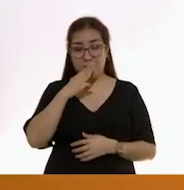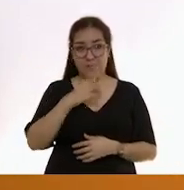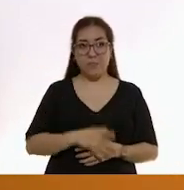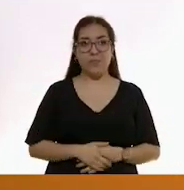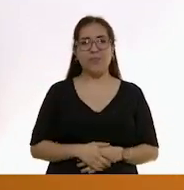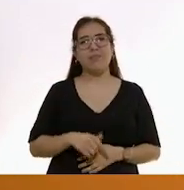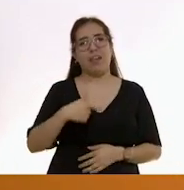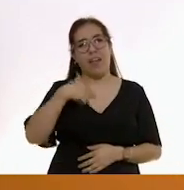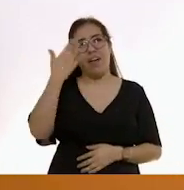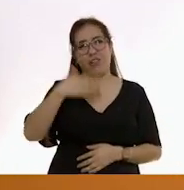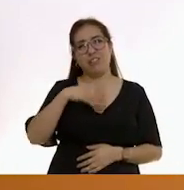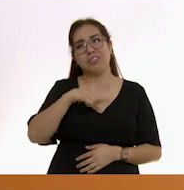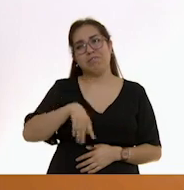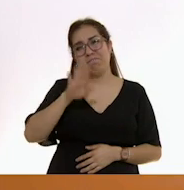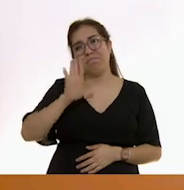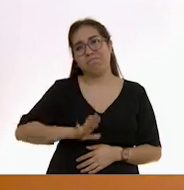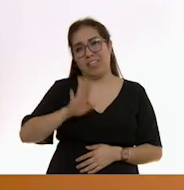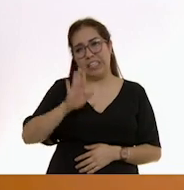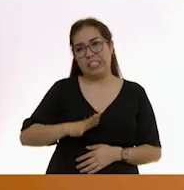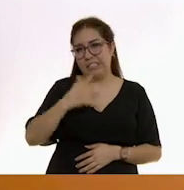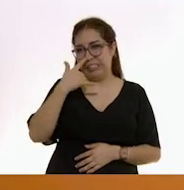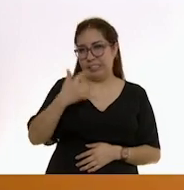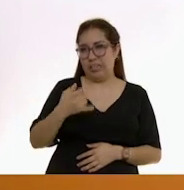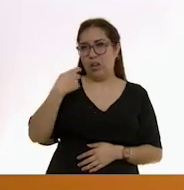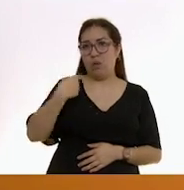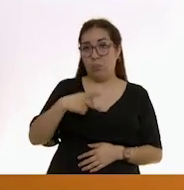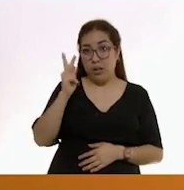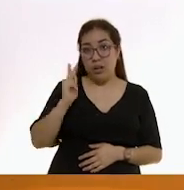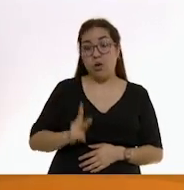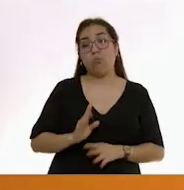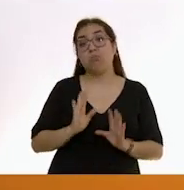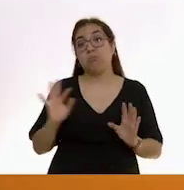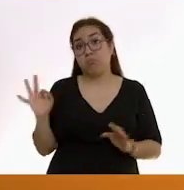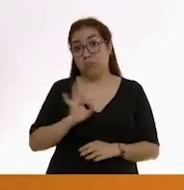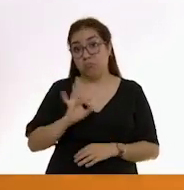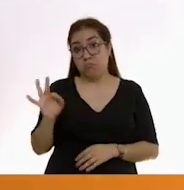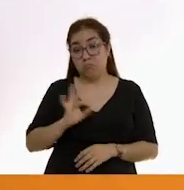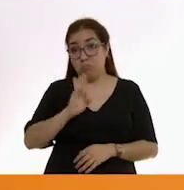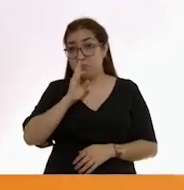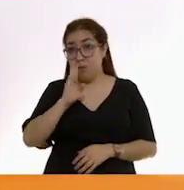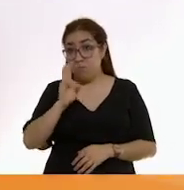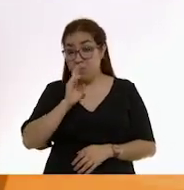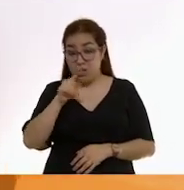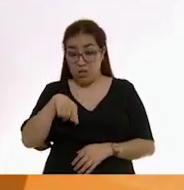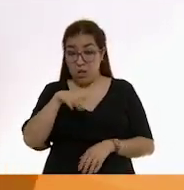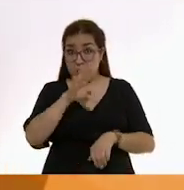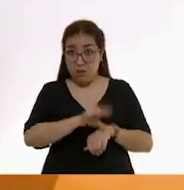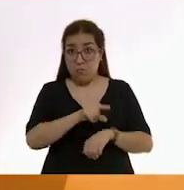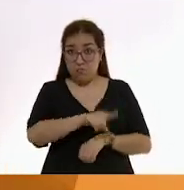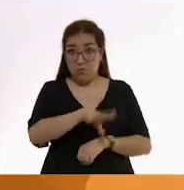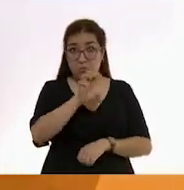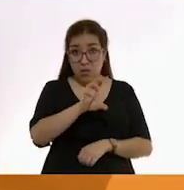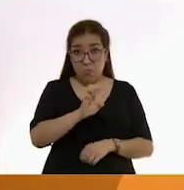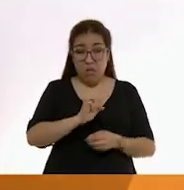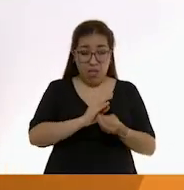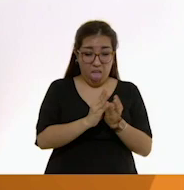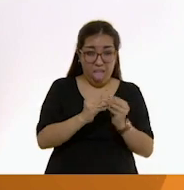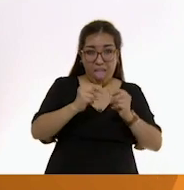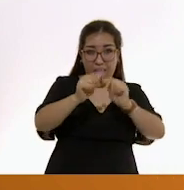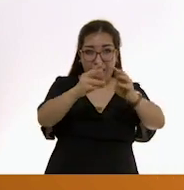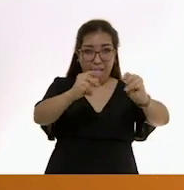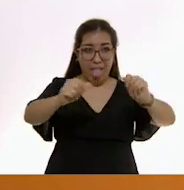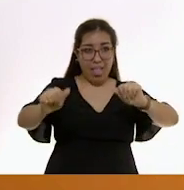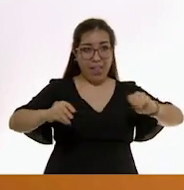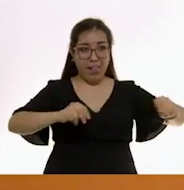Sé que suena extraño, pero permitir que tu bebé manipule la comida con sus manos y embadurne la mesa cuando